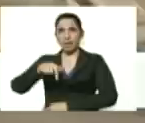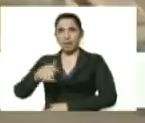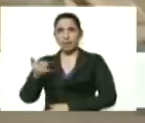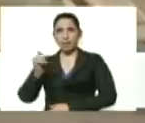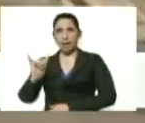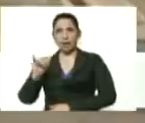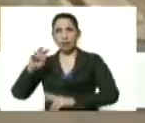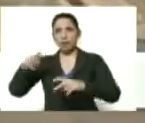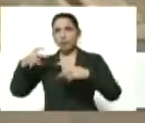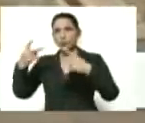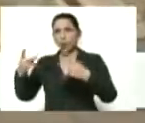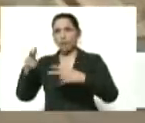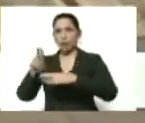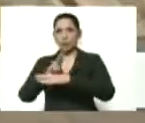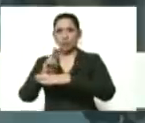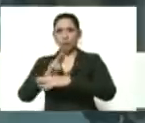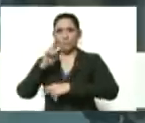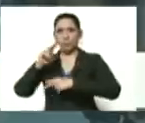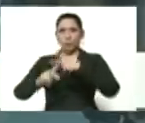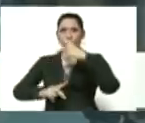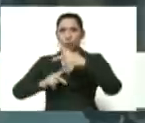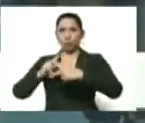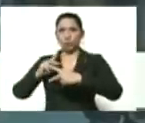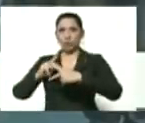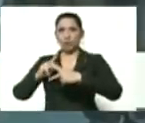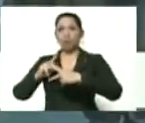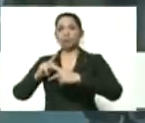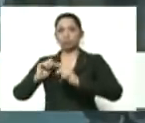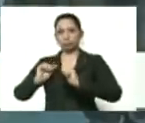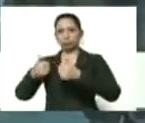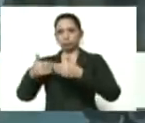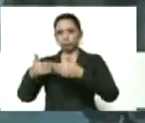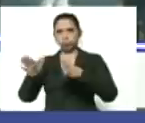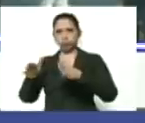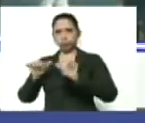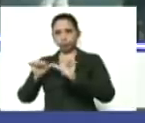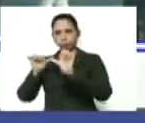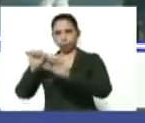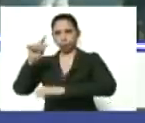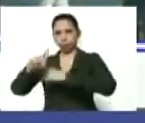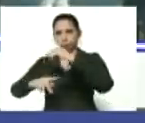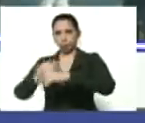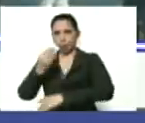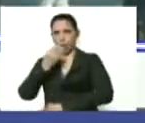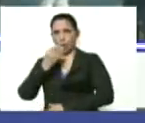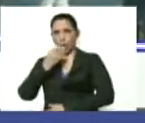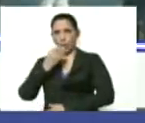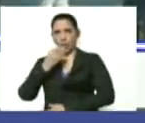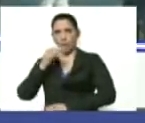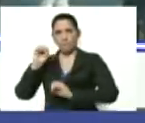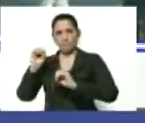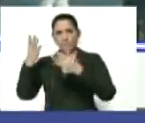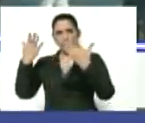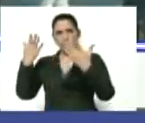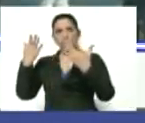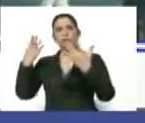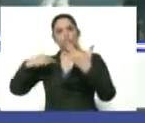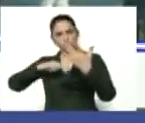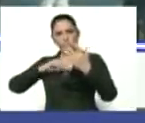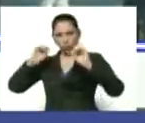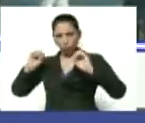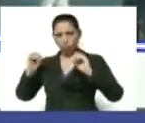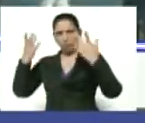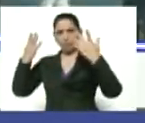una nueva unidad productiva en marcha para seguir produciendo los alimentos producir es vencer y estamos